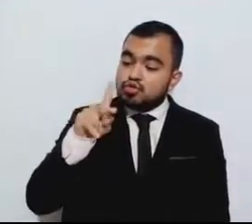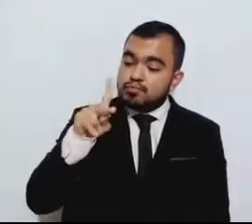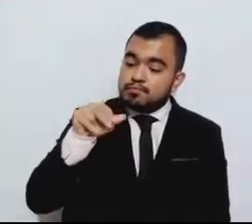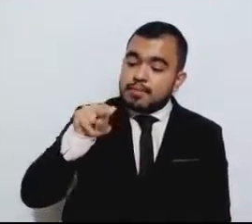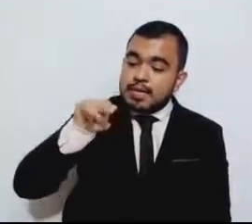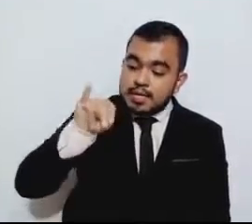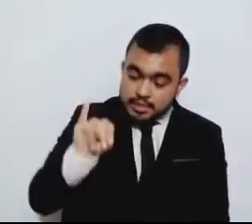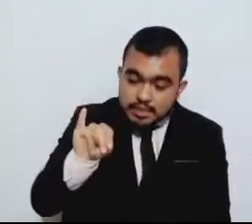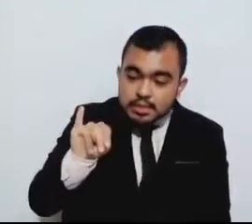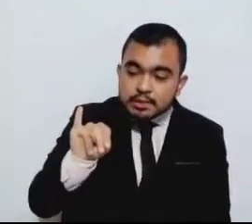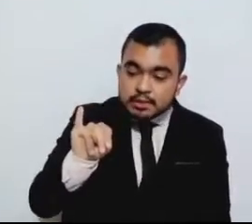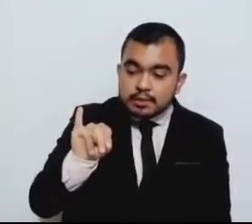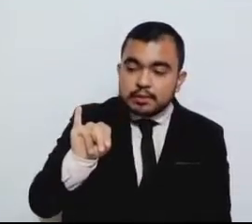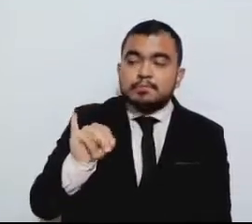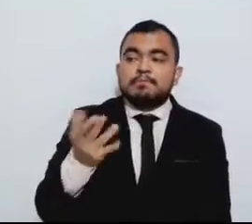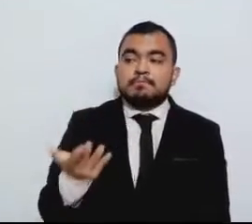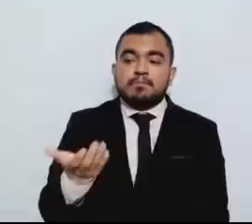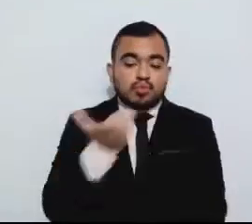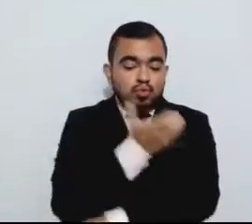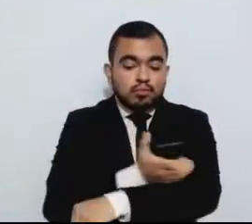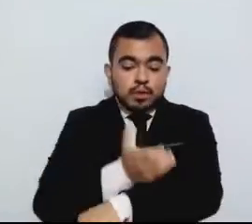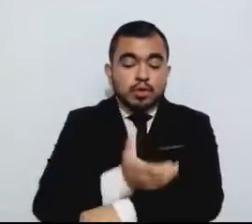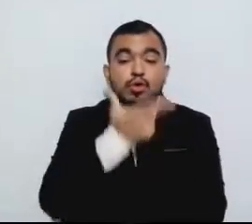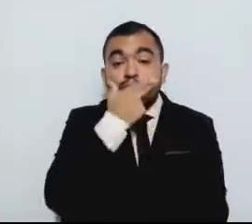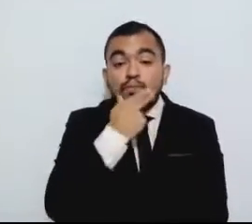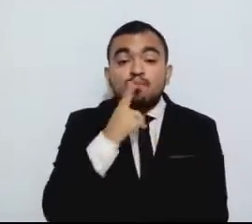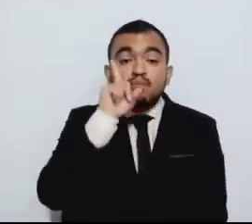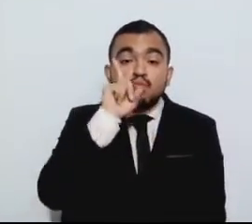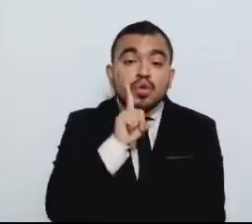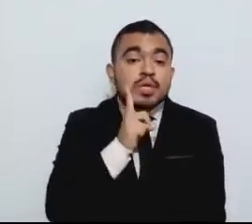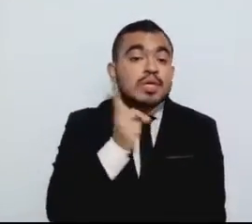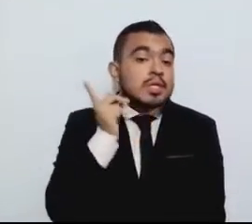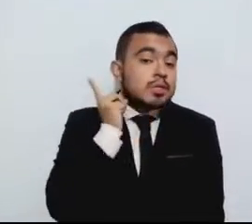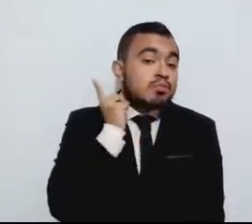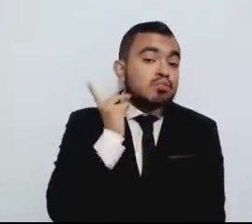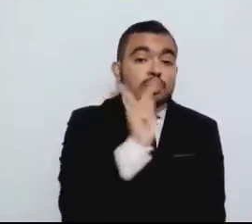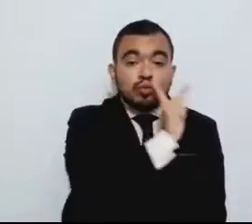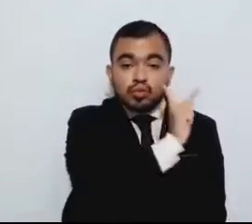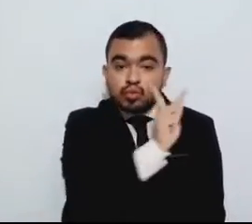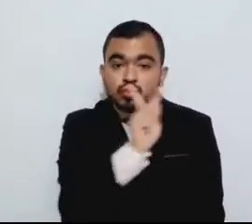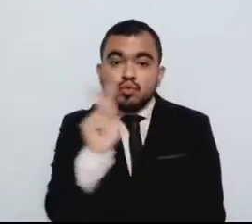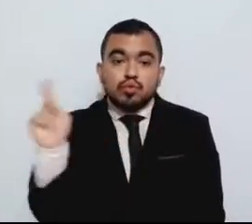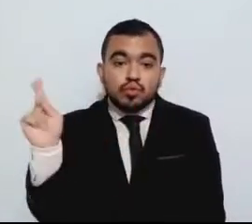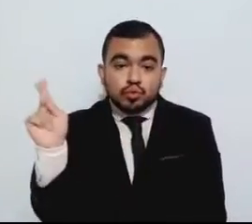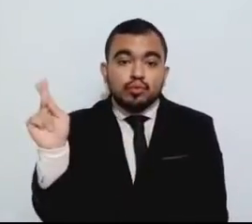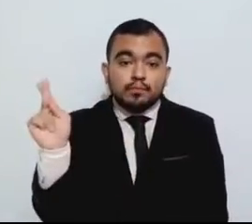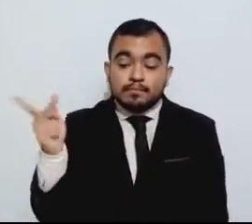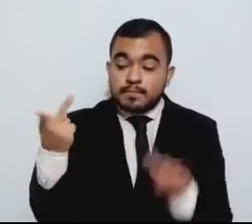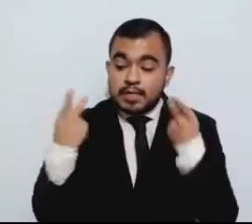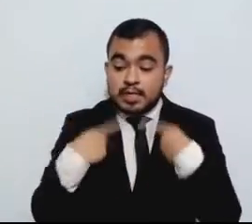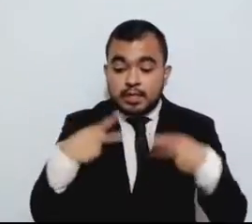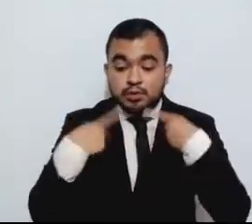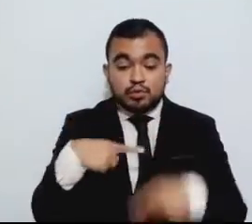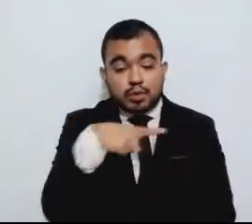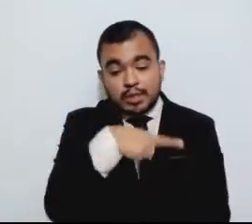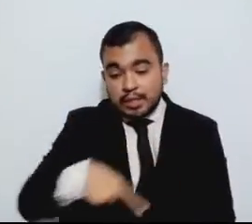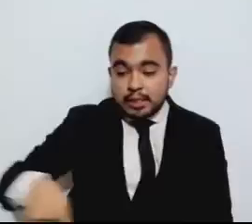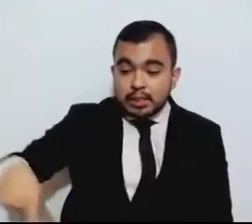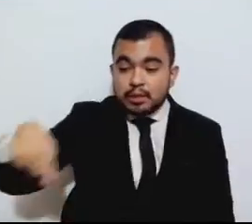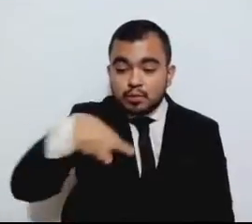compañeras y compañeros diputados, personas que nos acompañan a través de los diferentes medios de